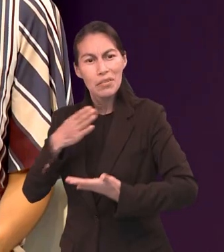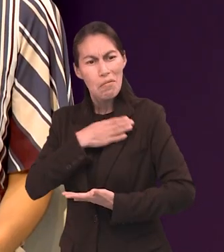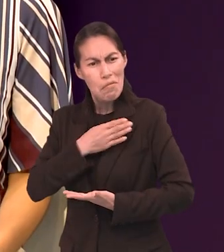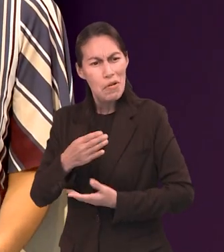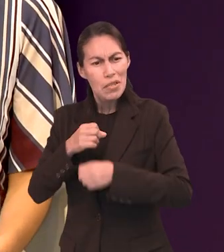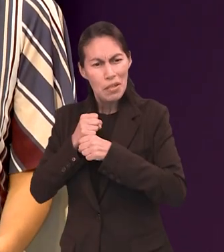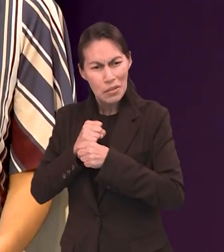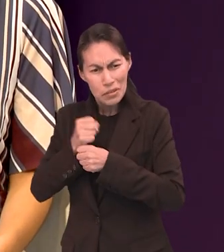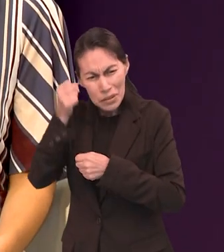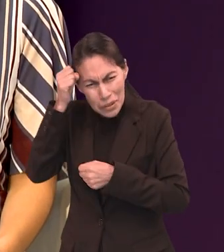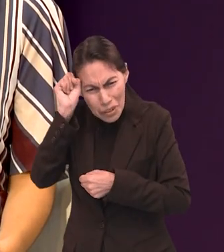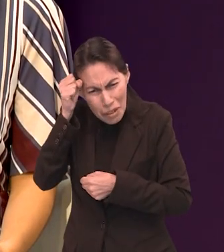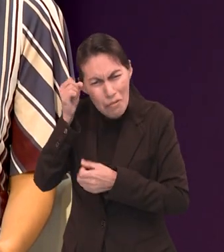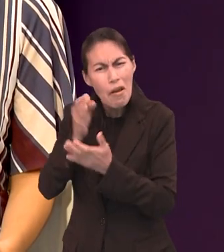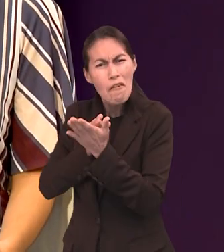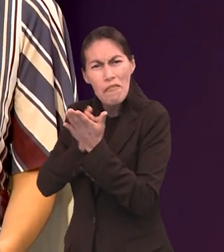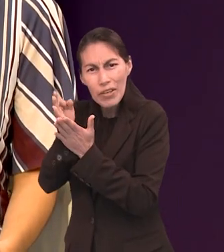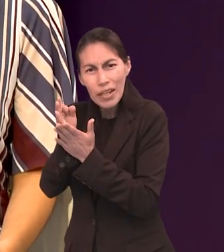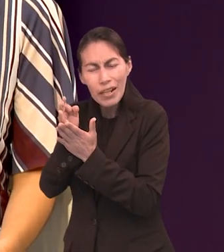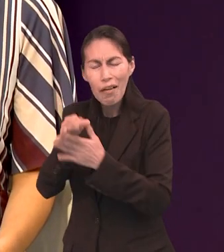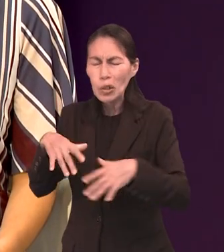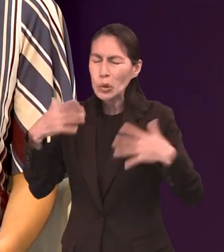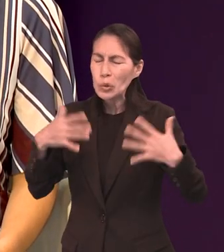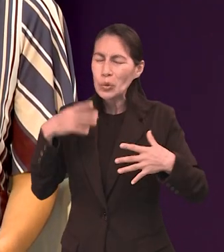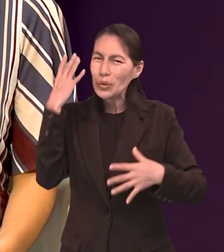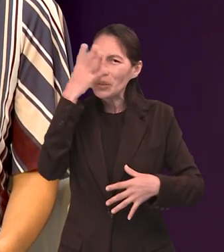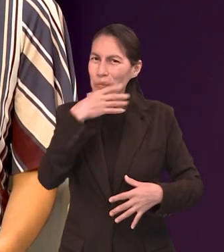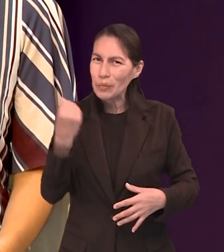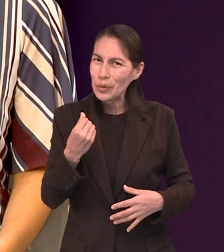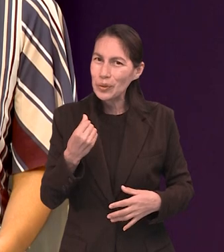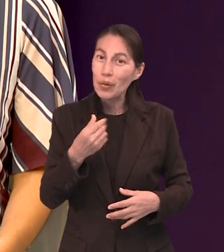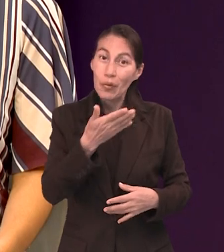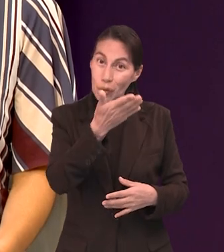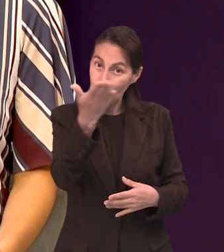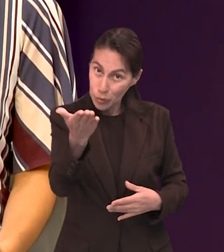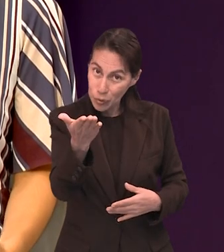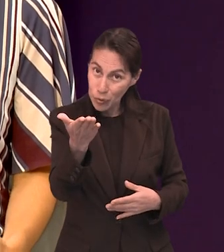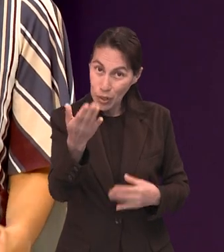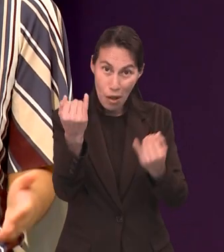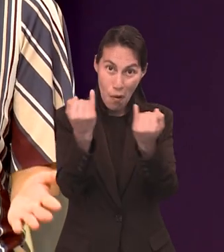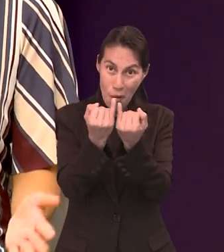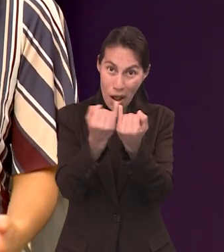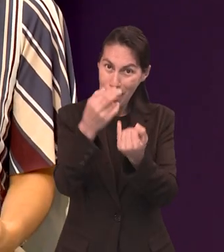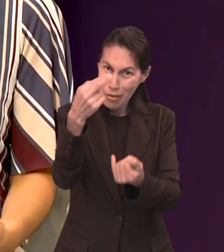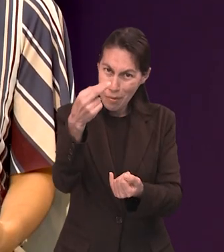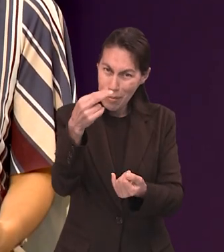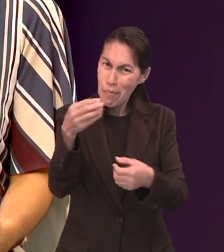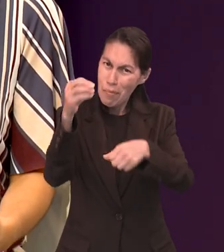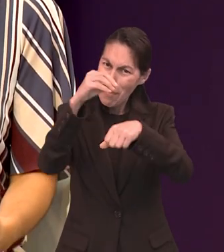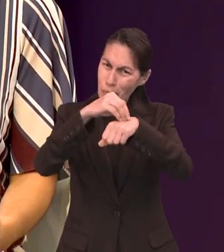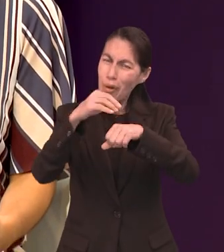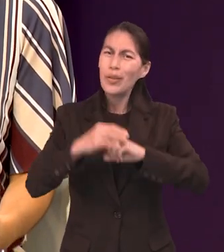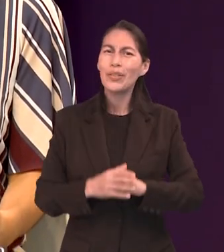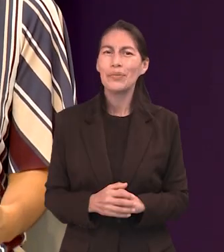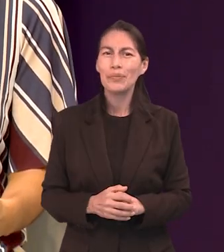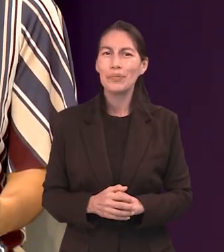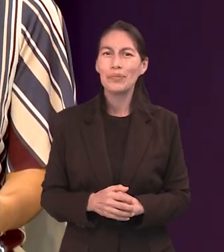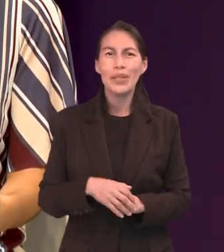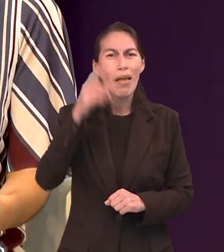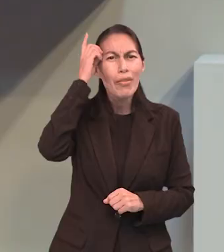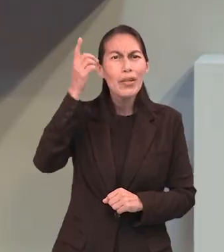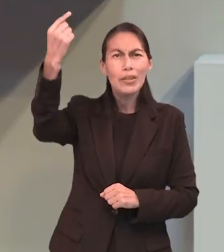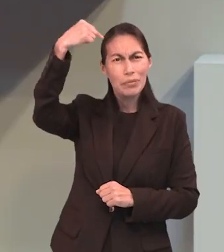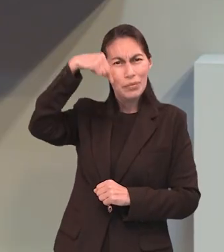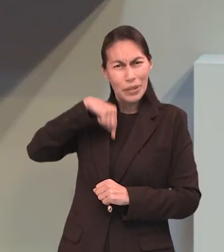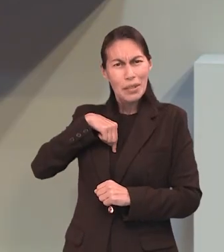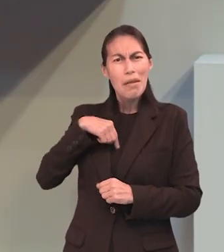Entonces creo que nosotros podríamos como poner nuestro nombre y recordar que Dios está ahí, y que él va